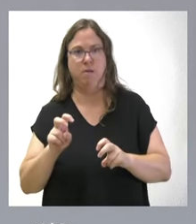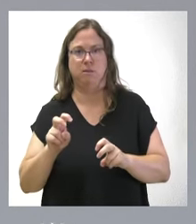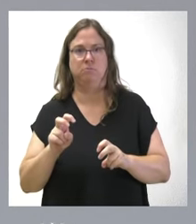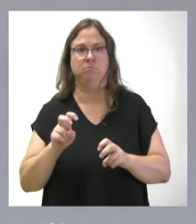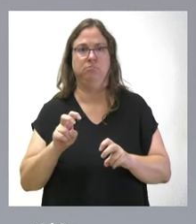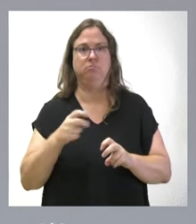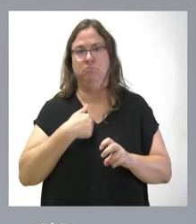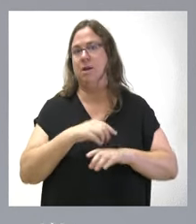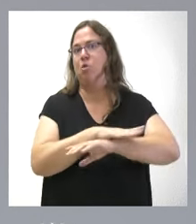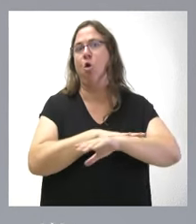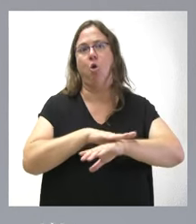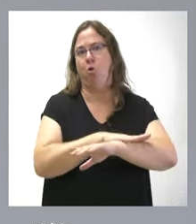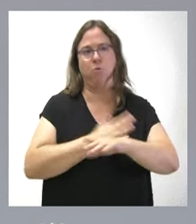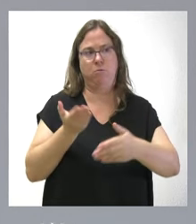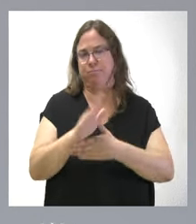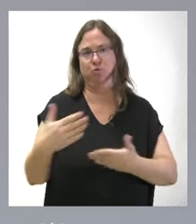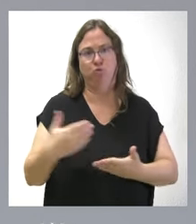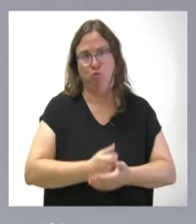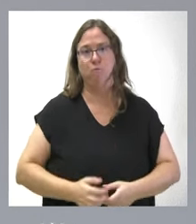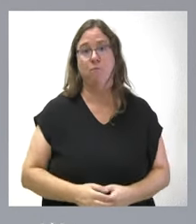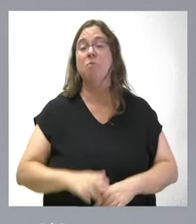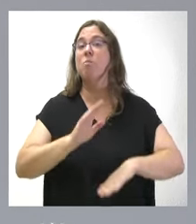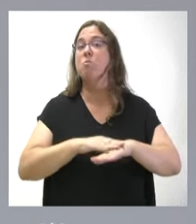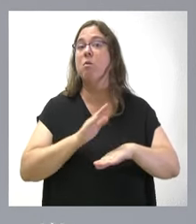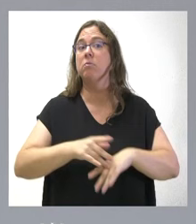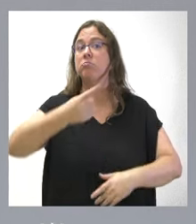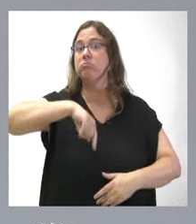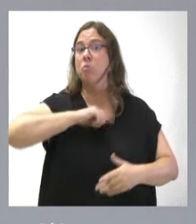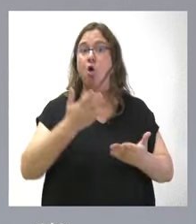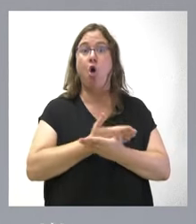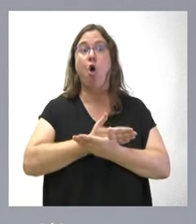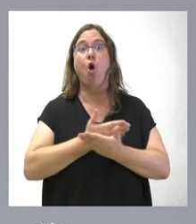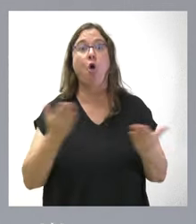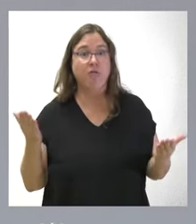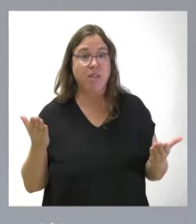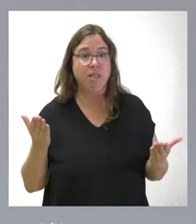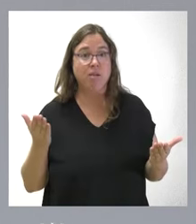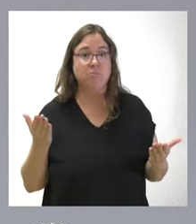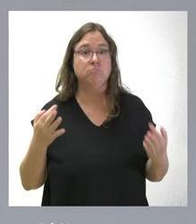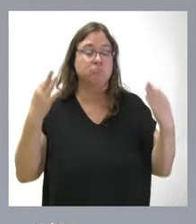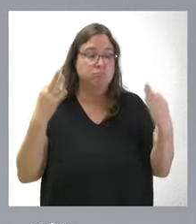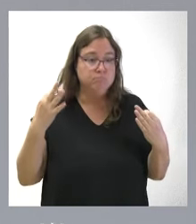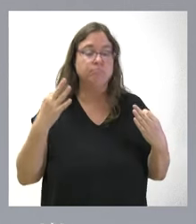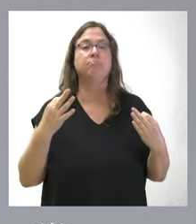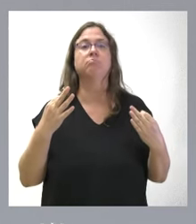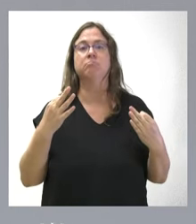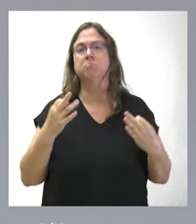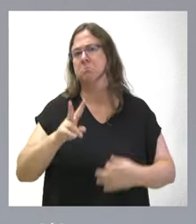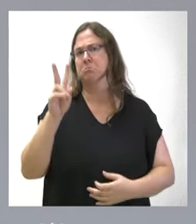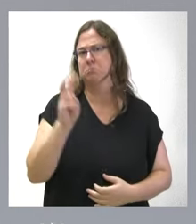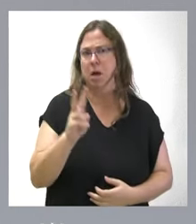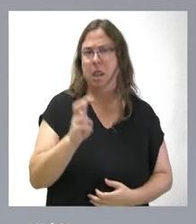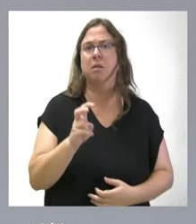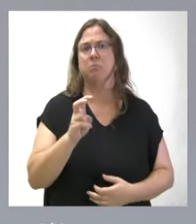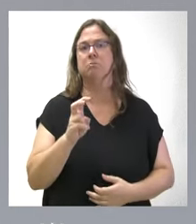como Gobierno regional, se plantean. Por lo tanto, nuestro grado de confianza es que es un recurso que va a conllevar